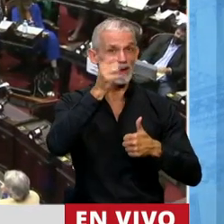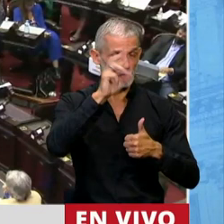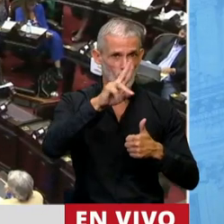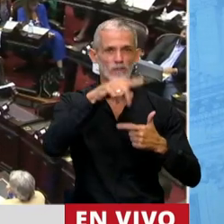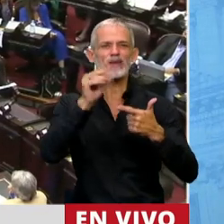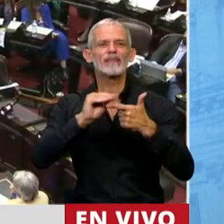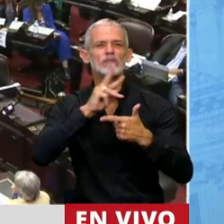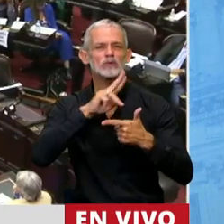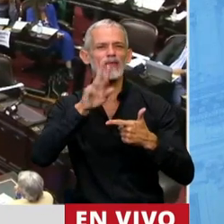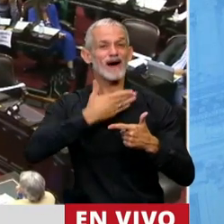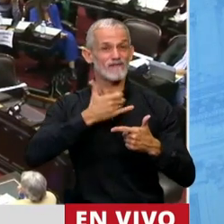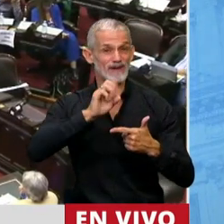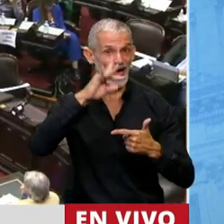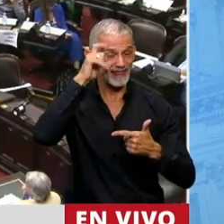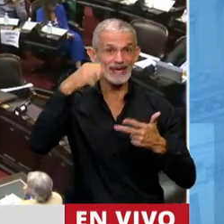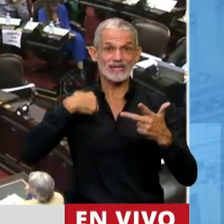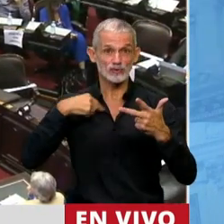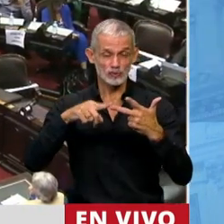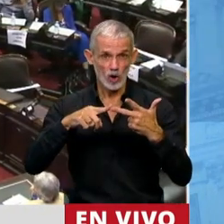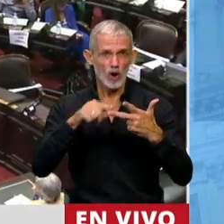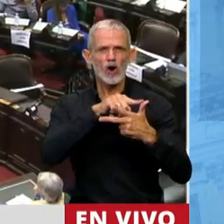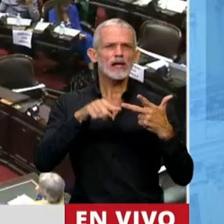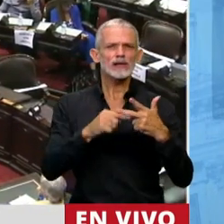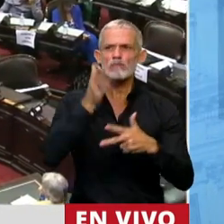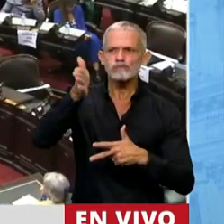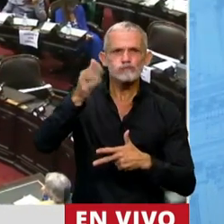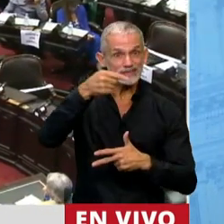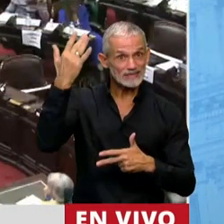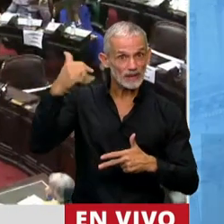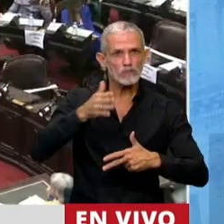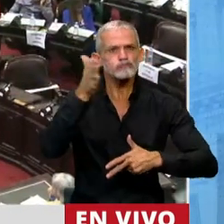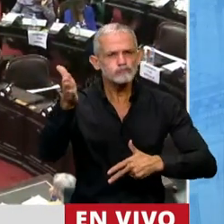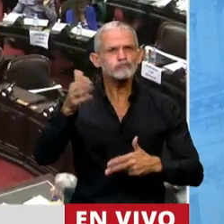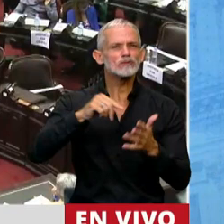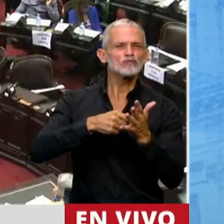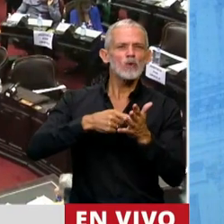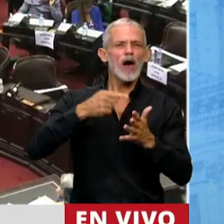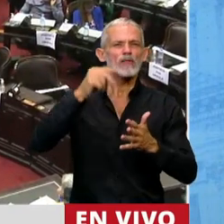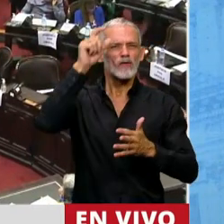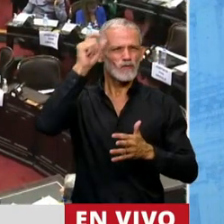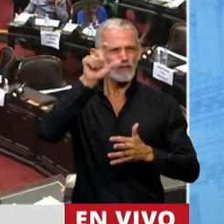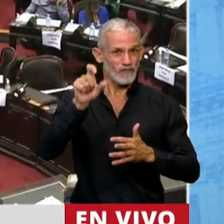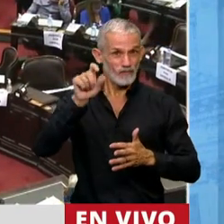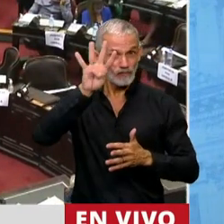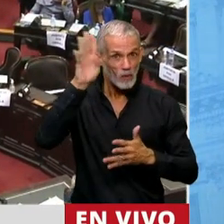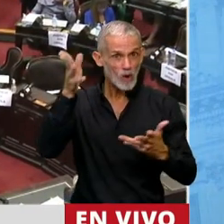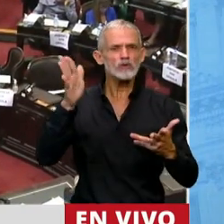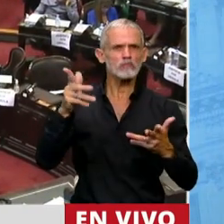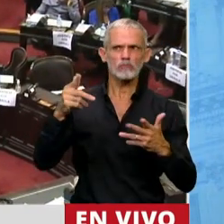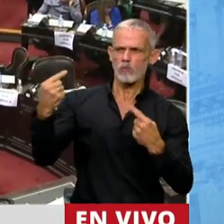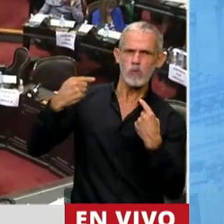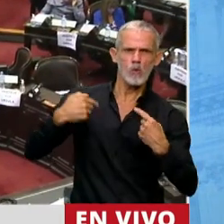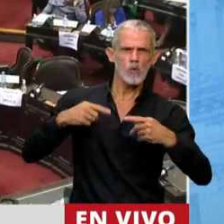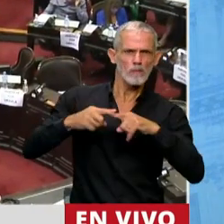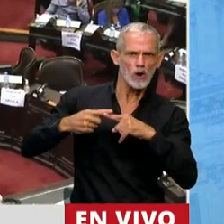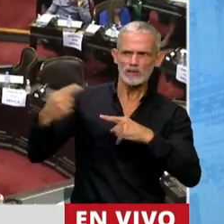la diputada Frade y yo. tanto, asistimos la semana pasada a la ciudad de Formosa y recibimos intimidación política y